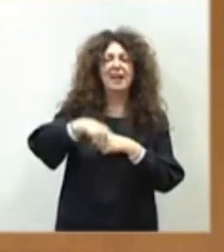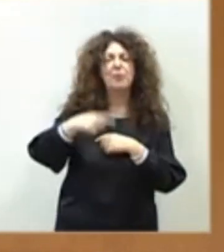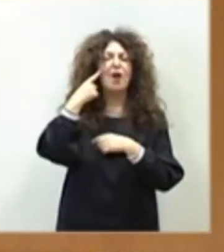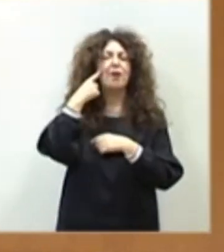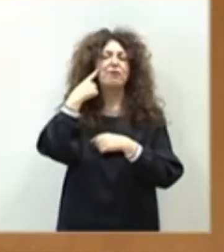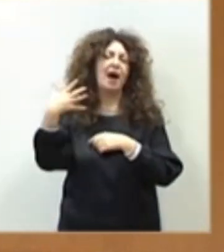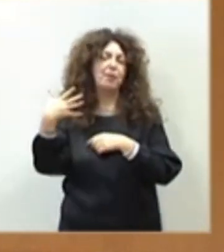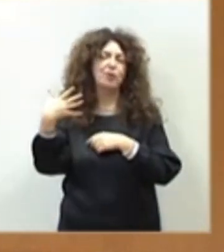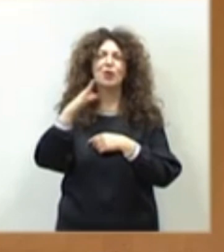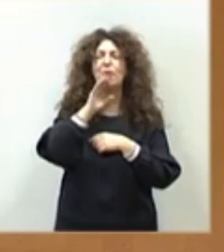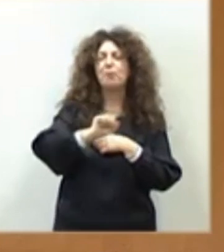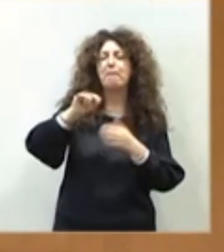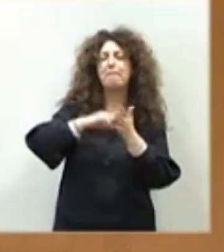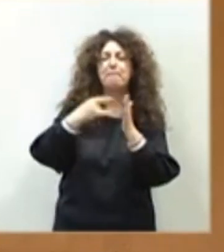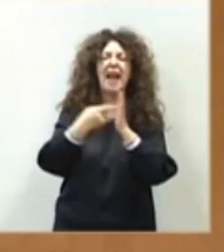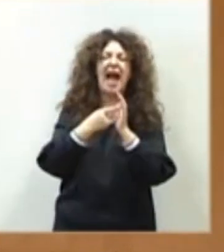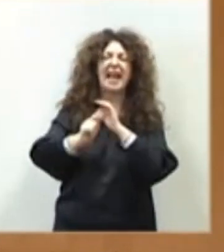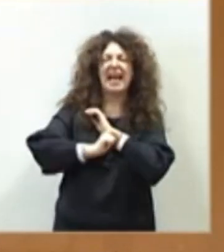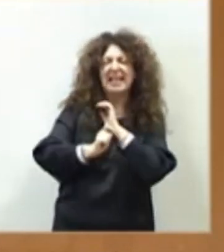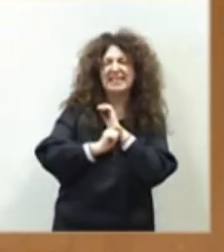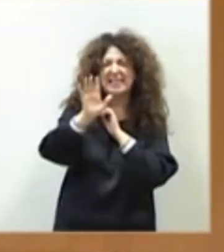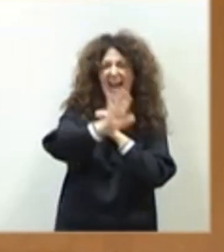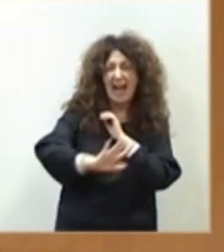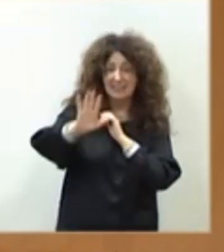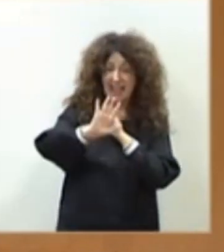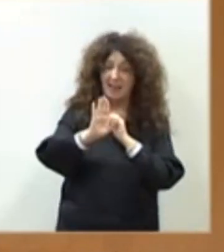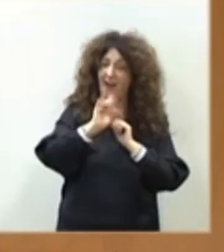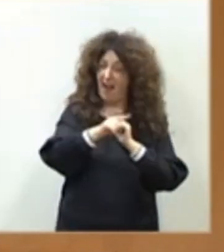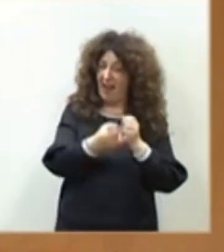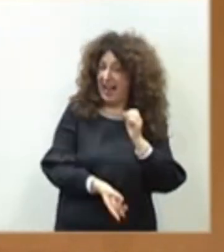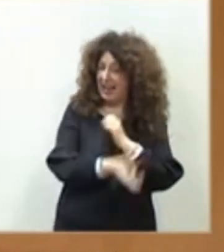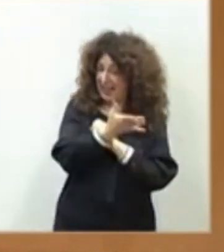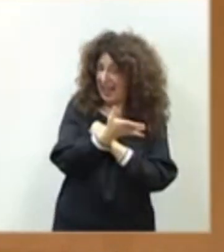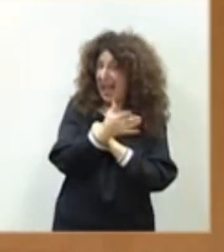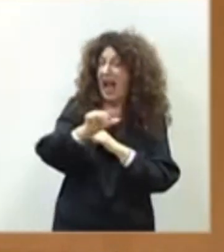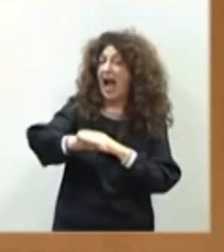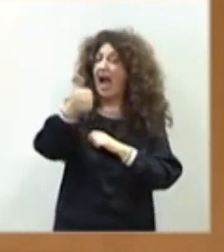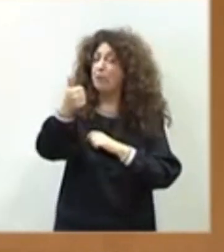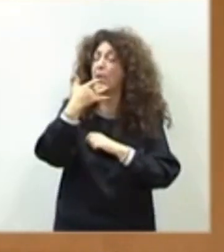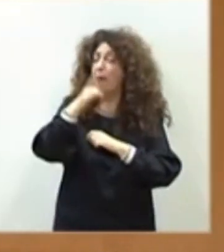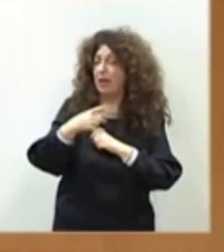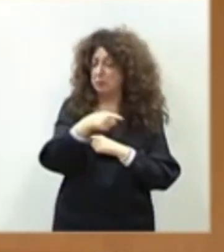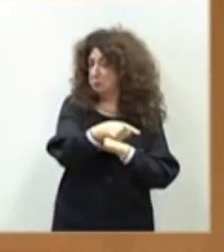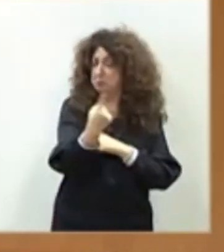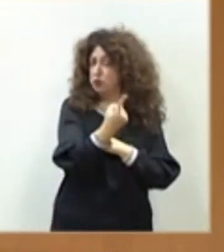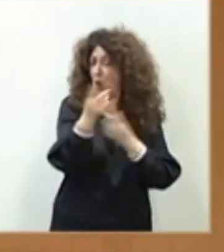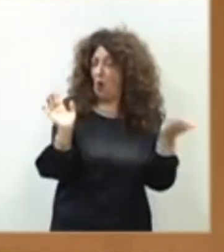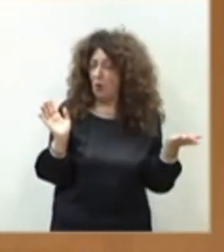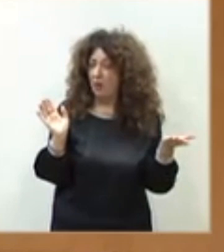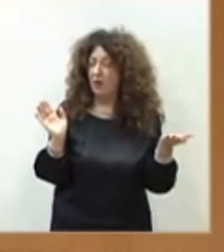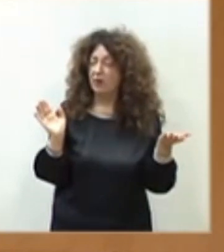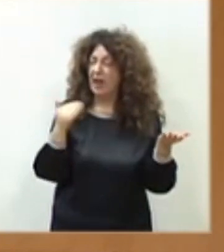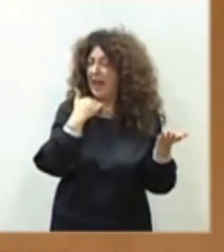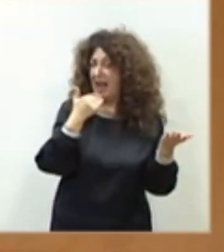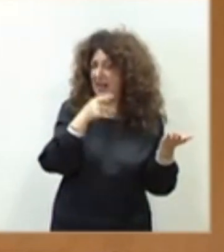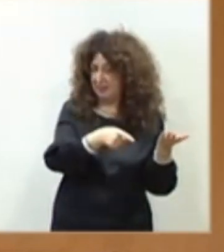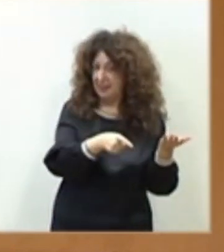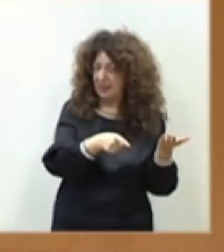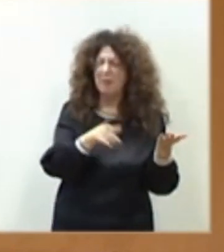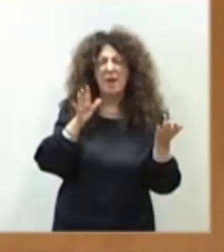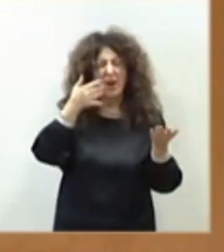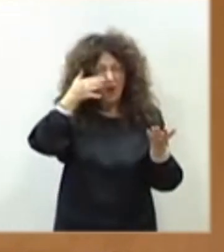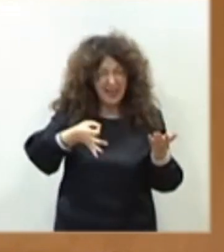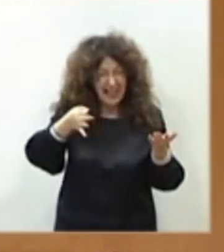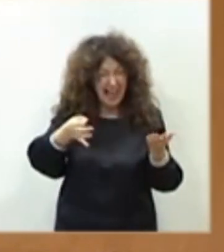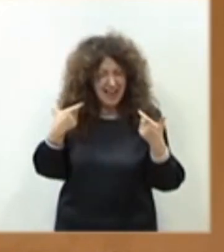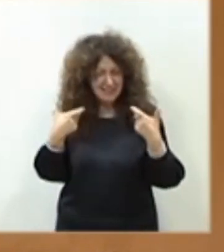estratégico que creó usted y que casi aprueba usted solo, pero la realidad es que el sector se